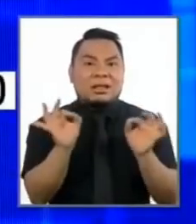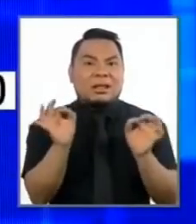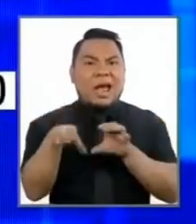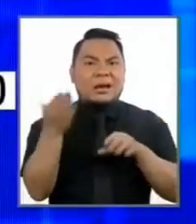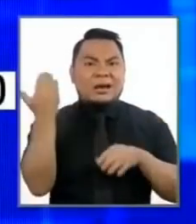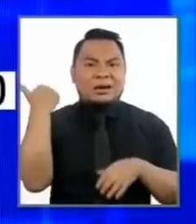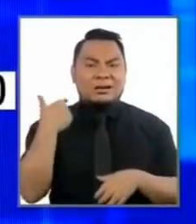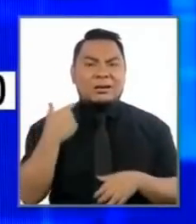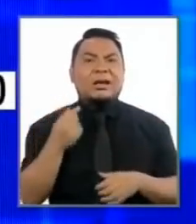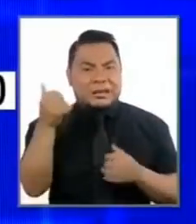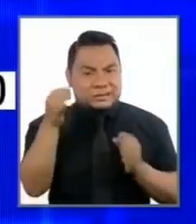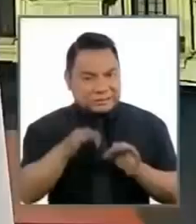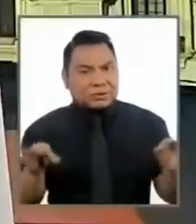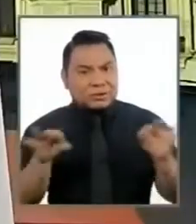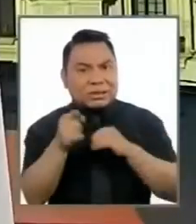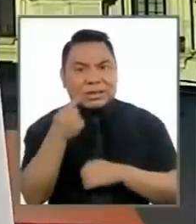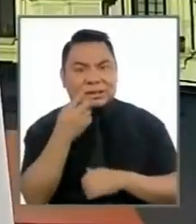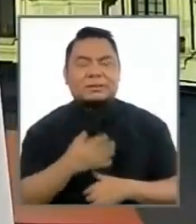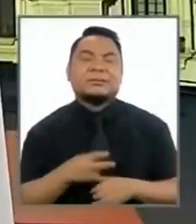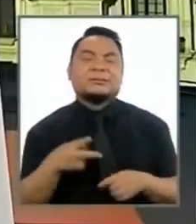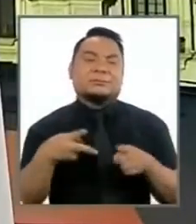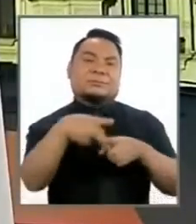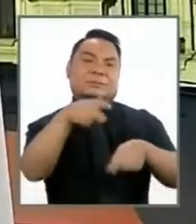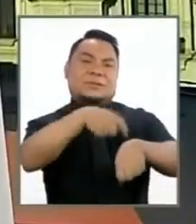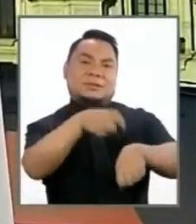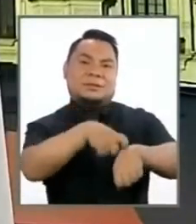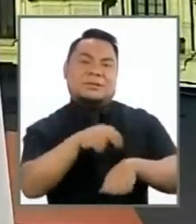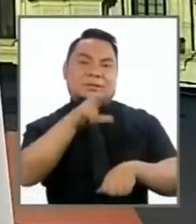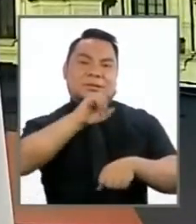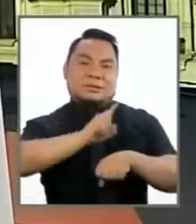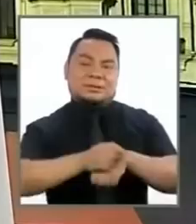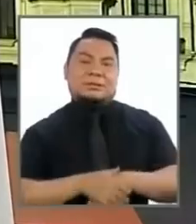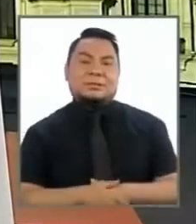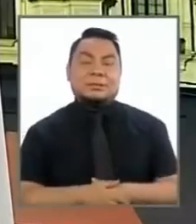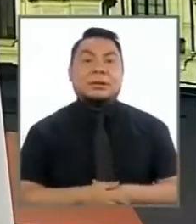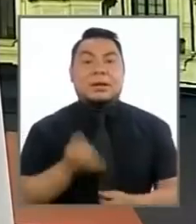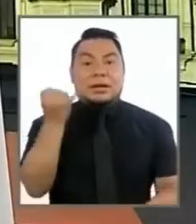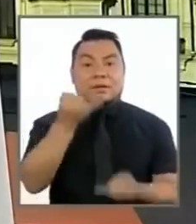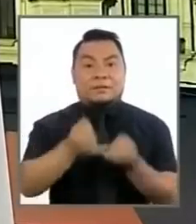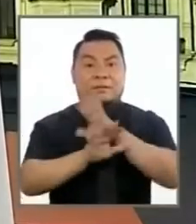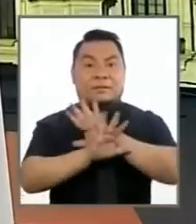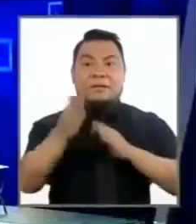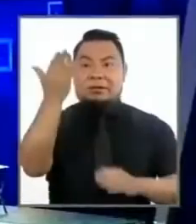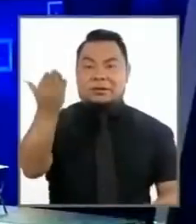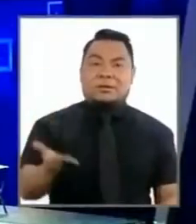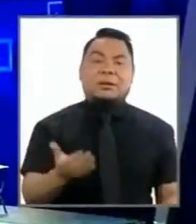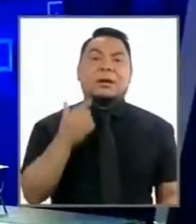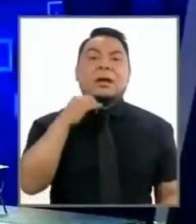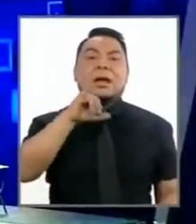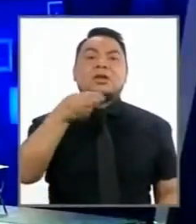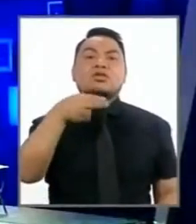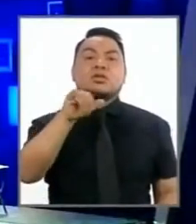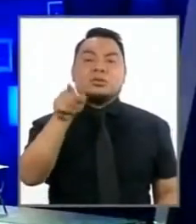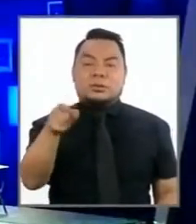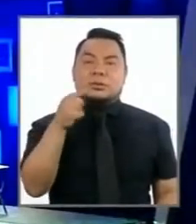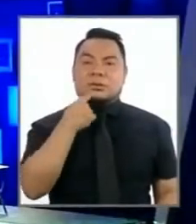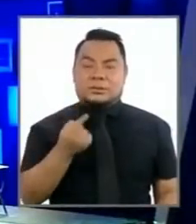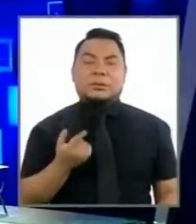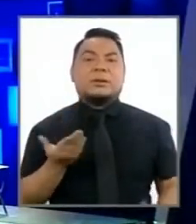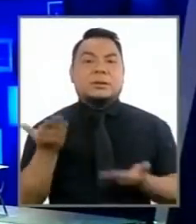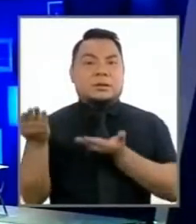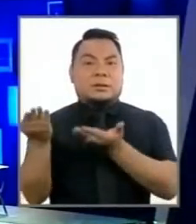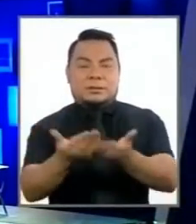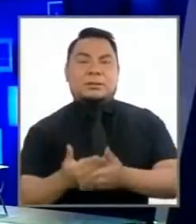que lo resuelvan acá muy bien tiempo cumplido treinta segundos cierra esta parte del bloque el señor Johnny Lescano como estaba